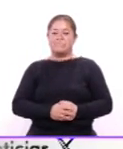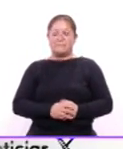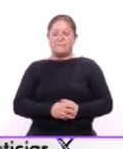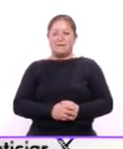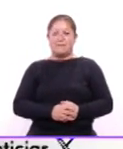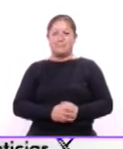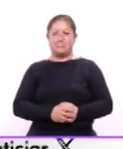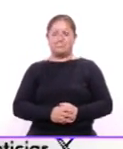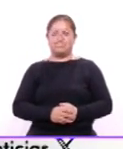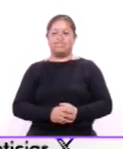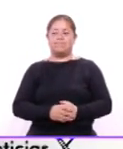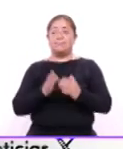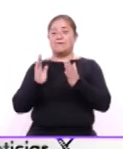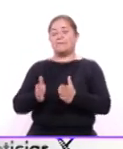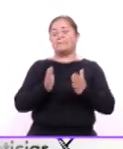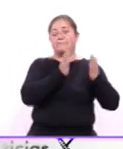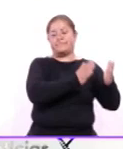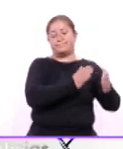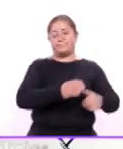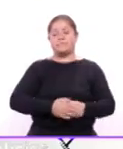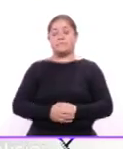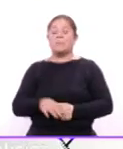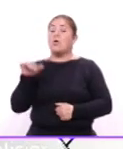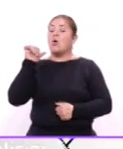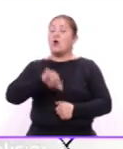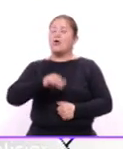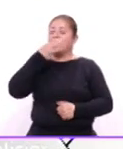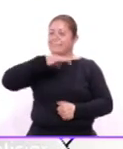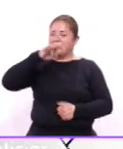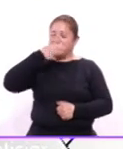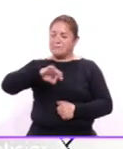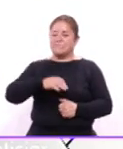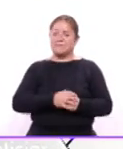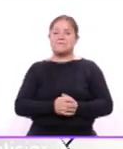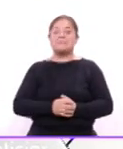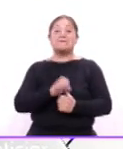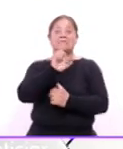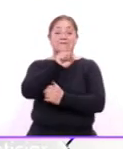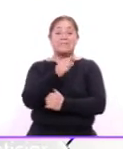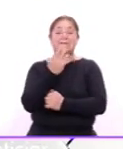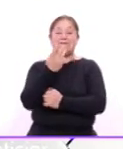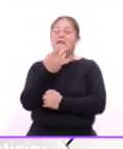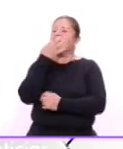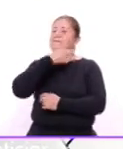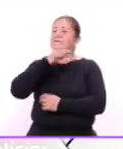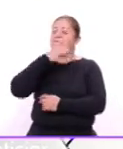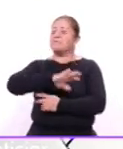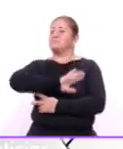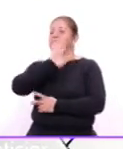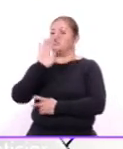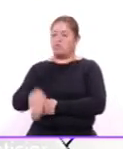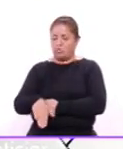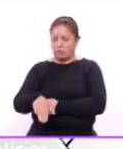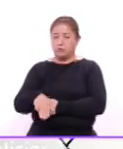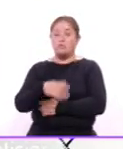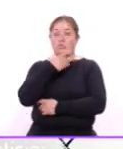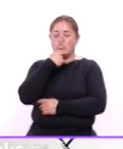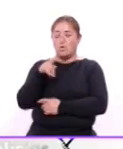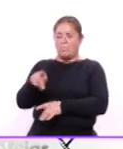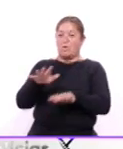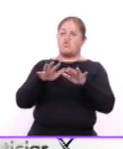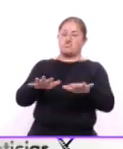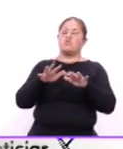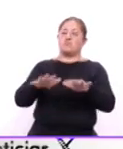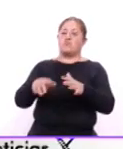y en otra información el día de hoy celebramos el 63 aniversario luctuoso de un célebre